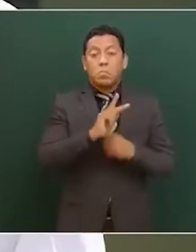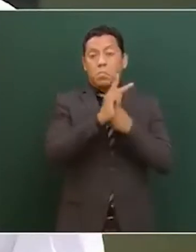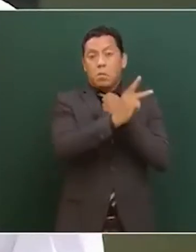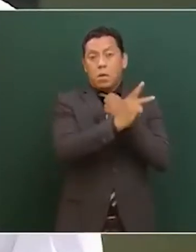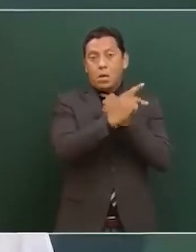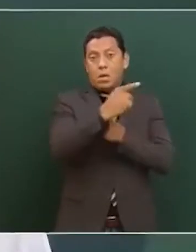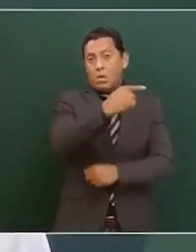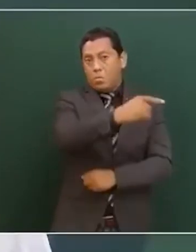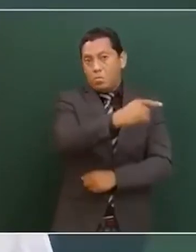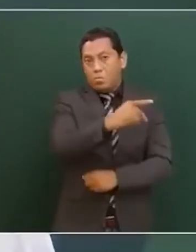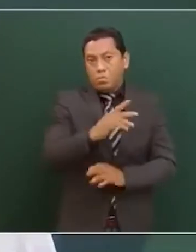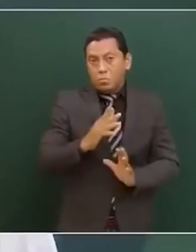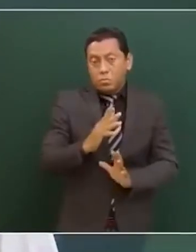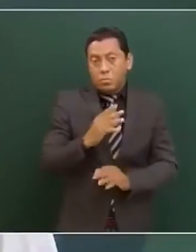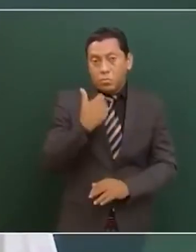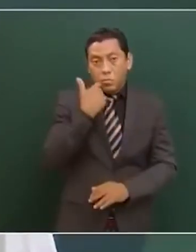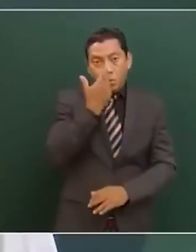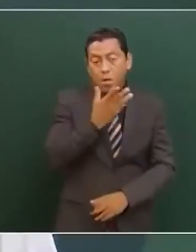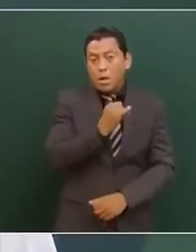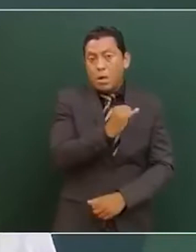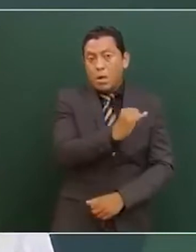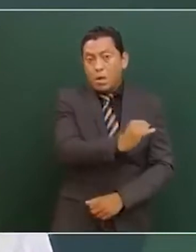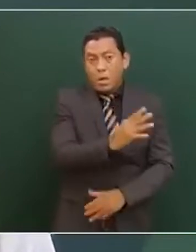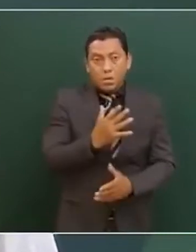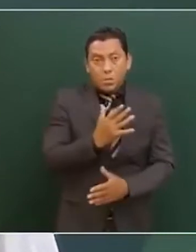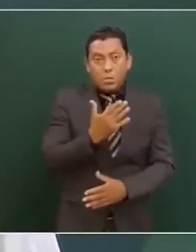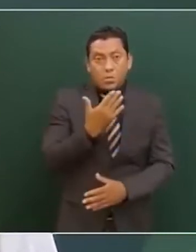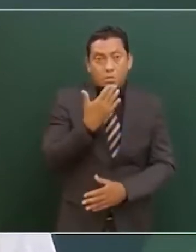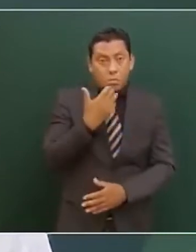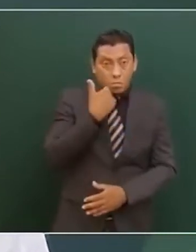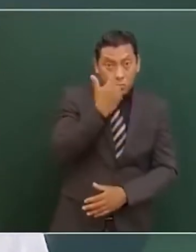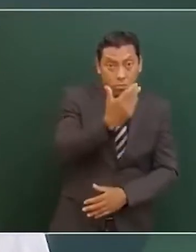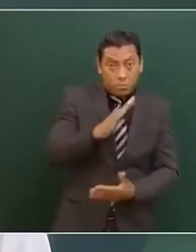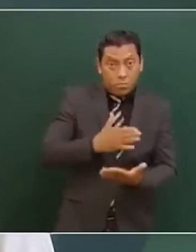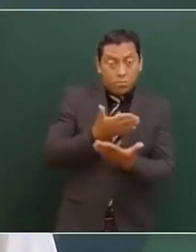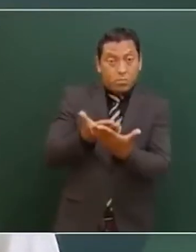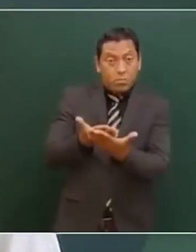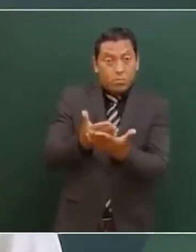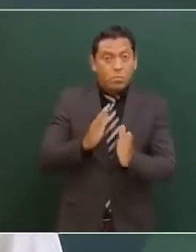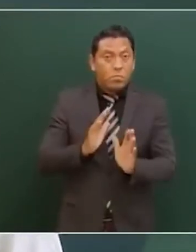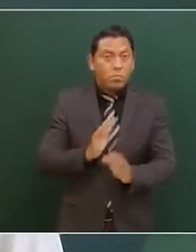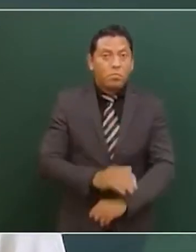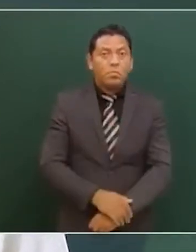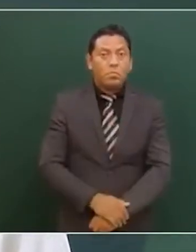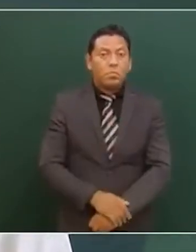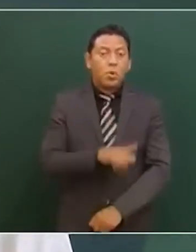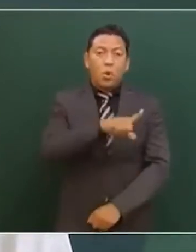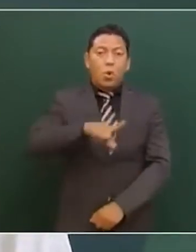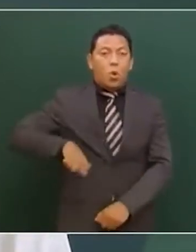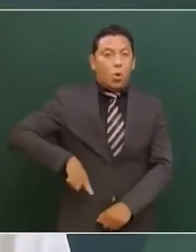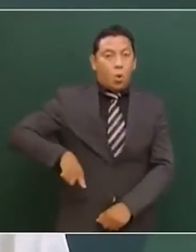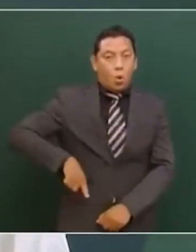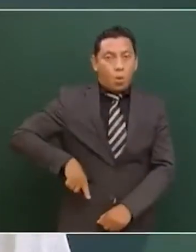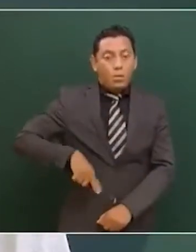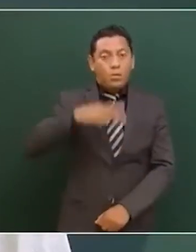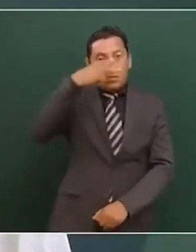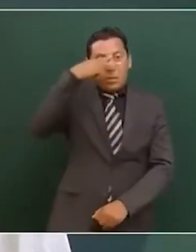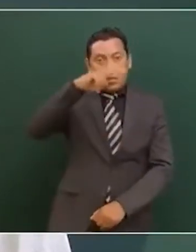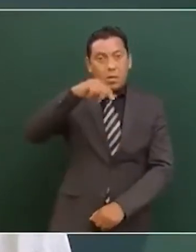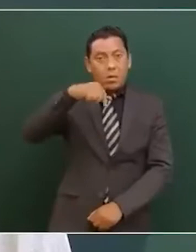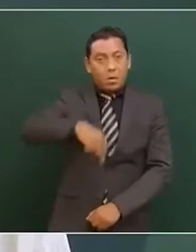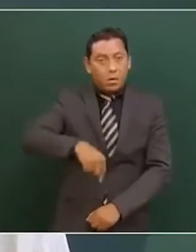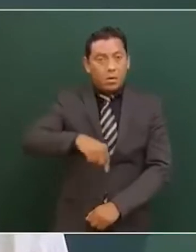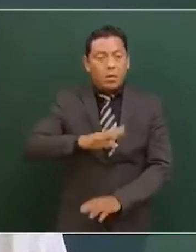así lo demanda, el gobierno de México